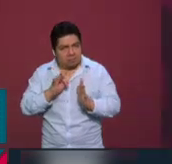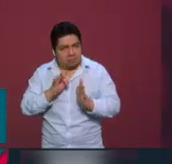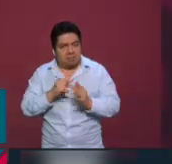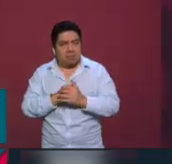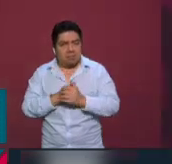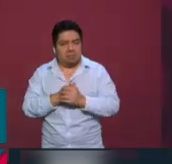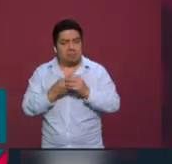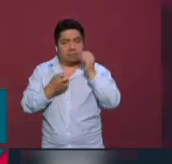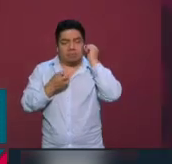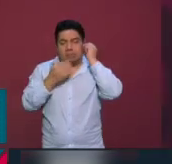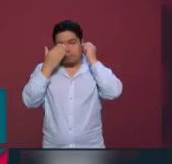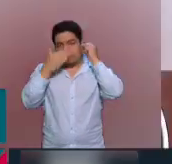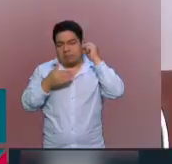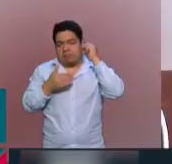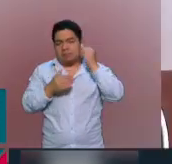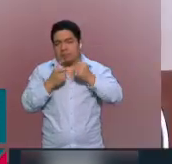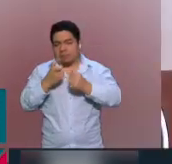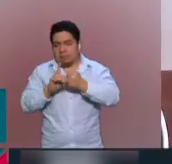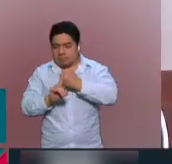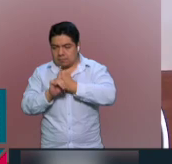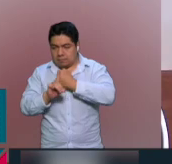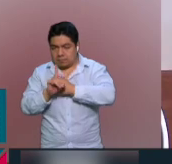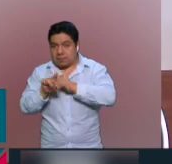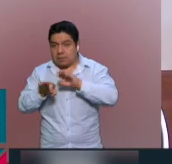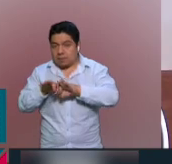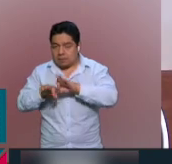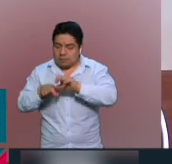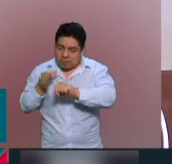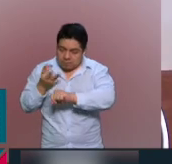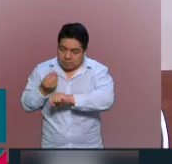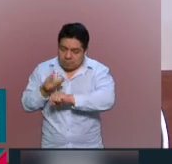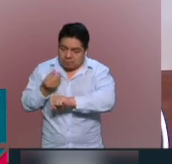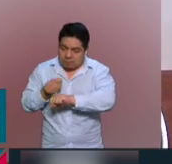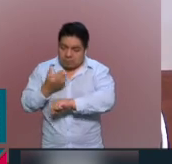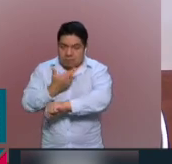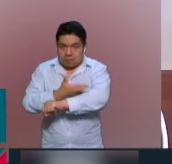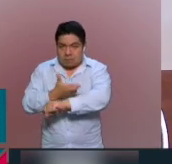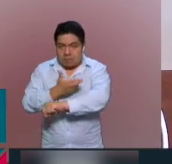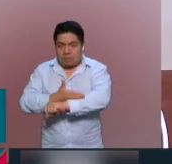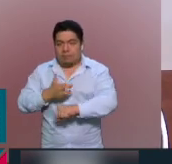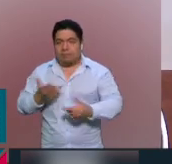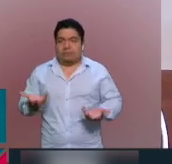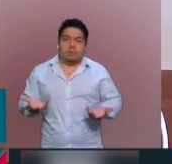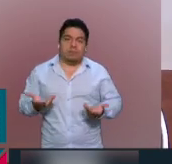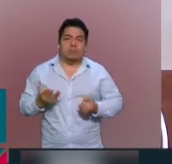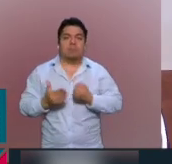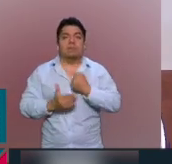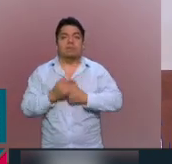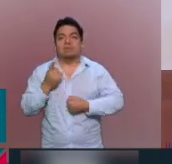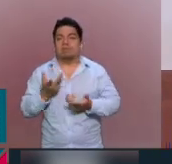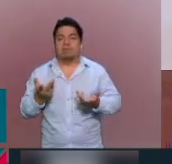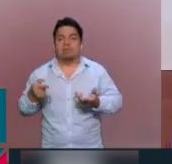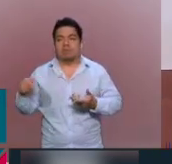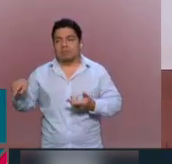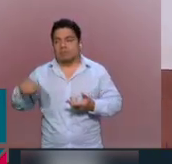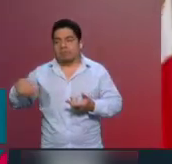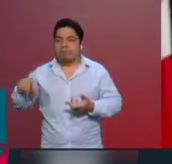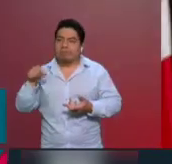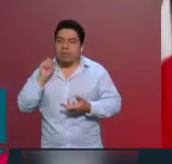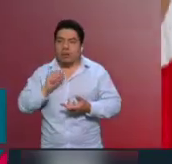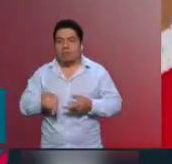resolver ese problema, porque si no, pues va a ser la misma